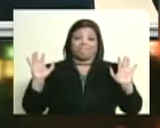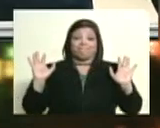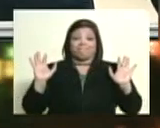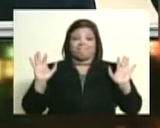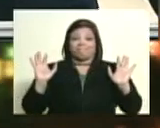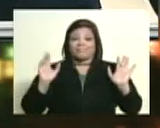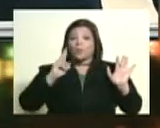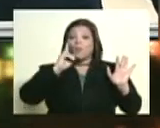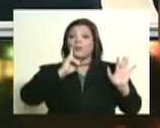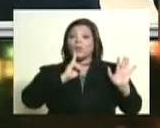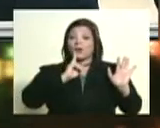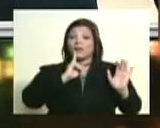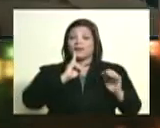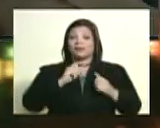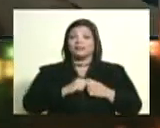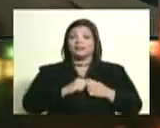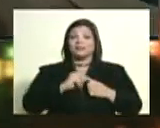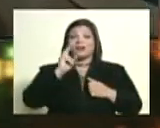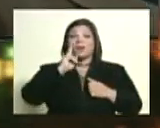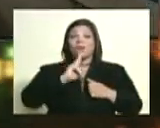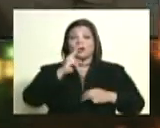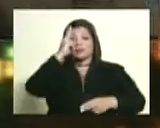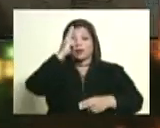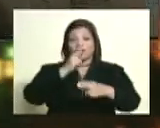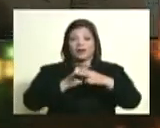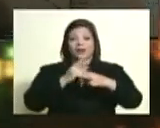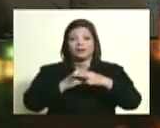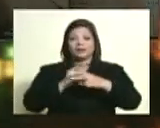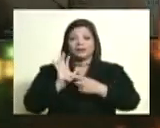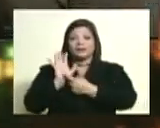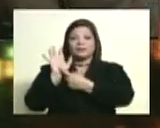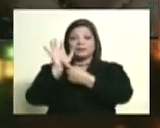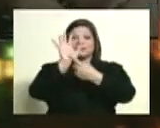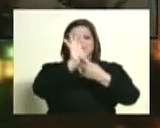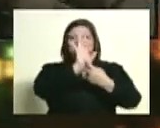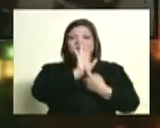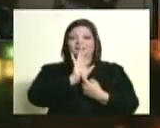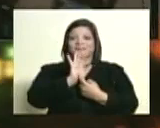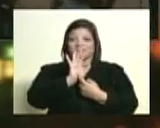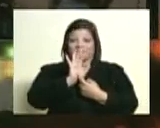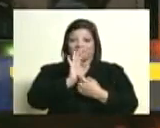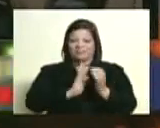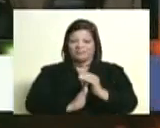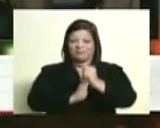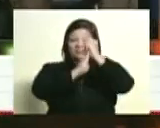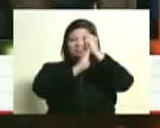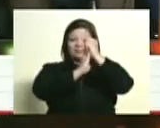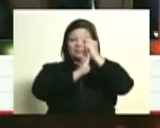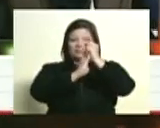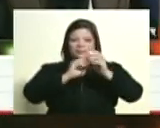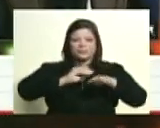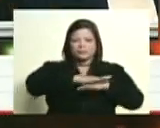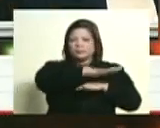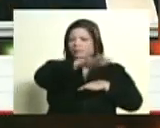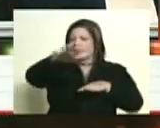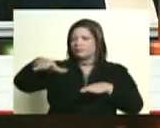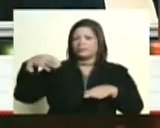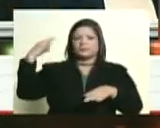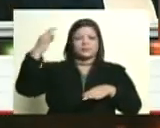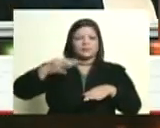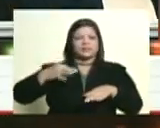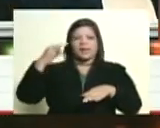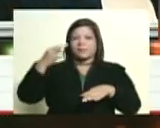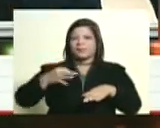Bolívar Bolívar se convierte en la referencia entrañable desde desde desde siempre en la